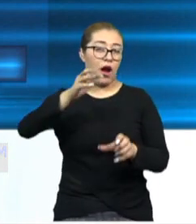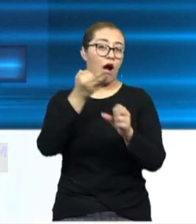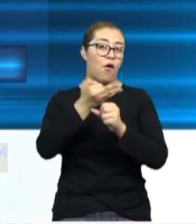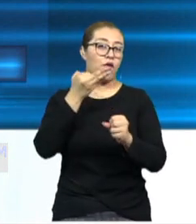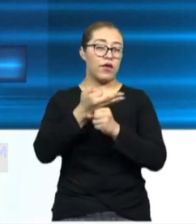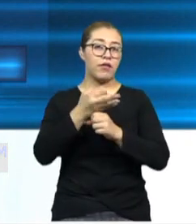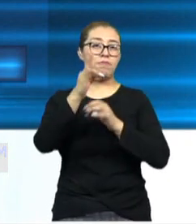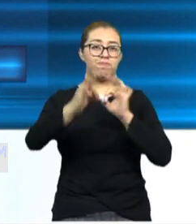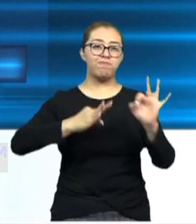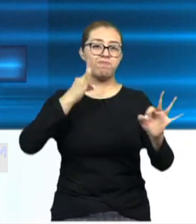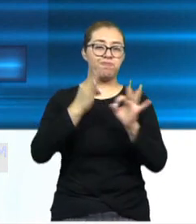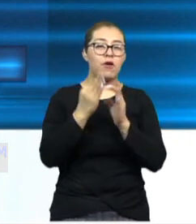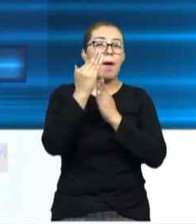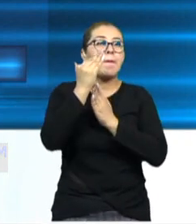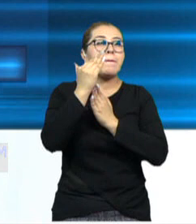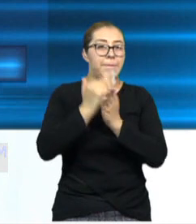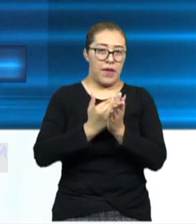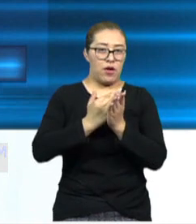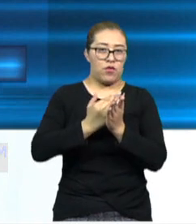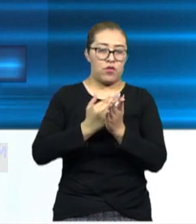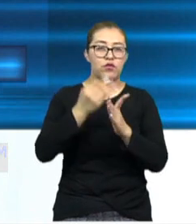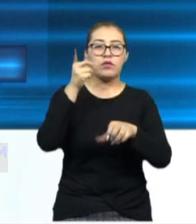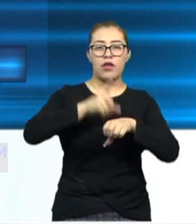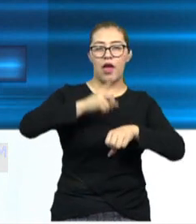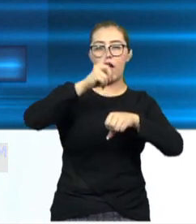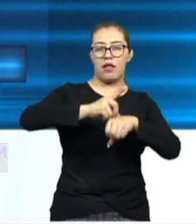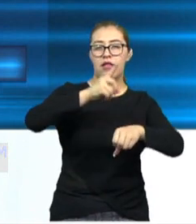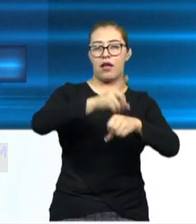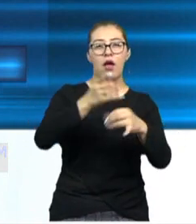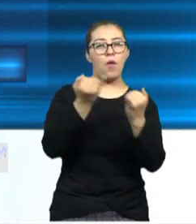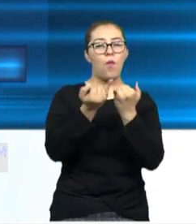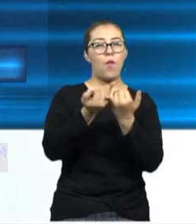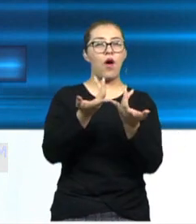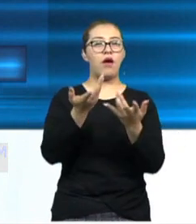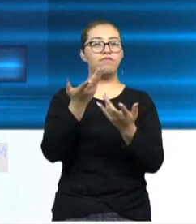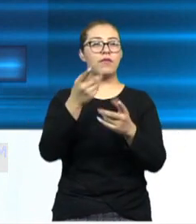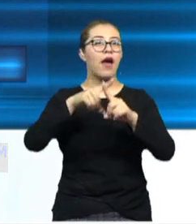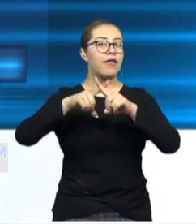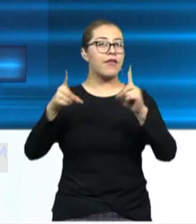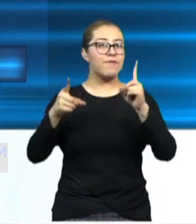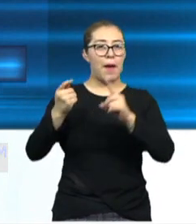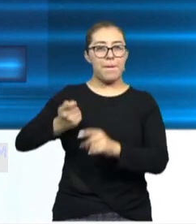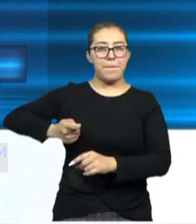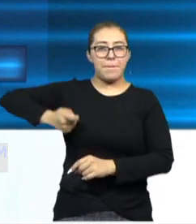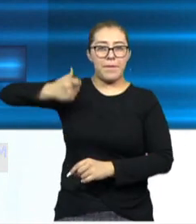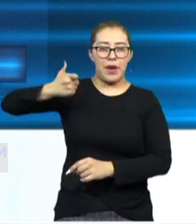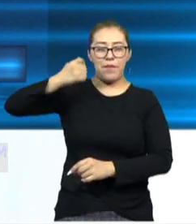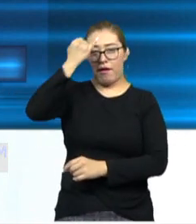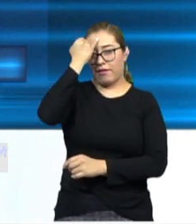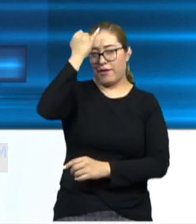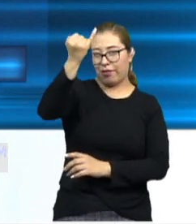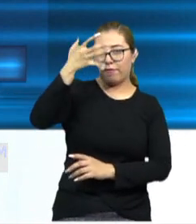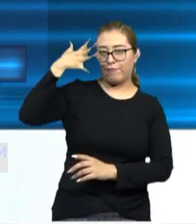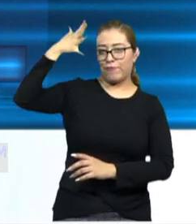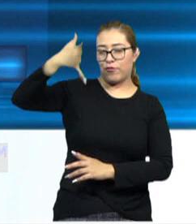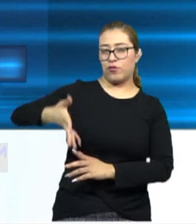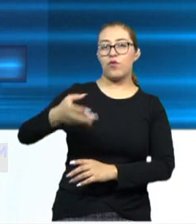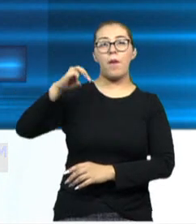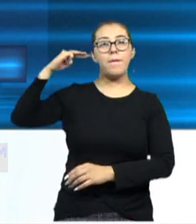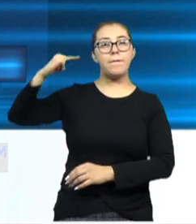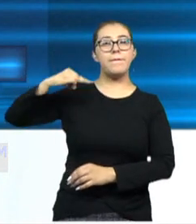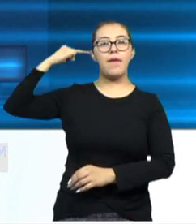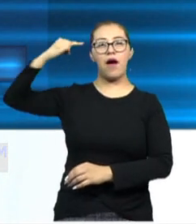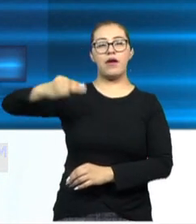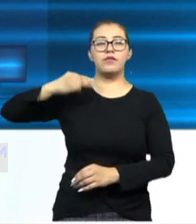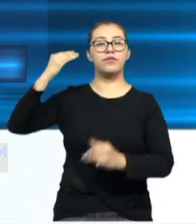logrado disminuir el número diario de casos a comparación de las primeras proyecciones que se hicieron en marzo